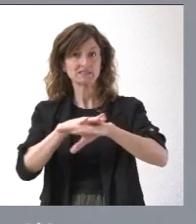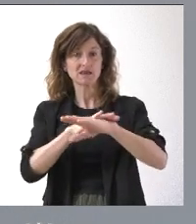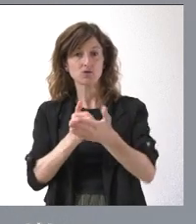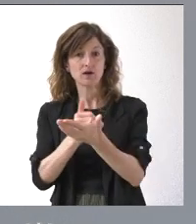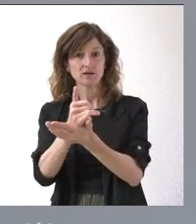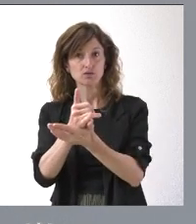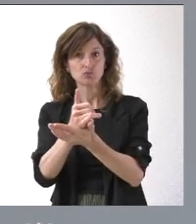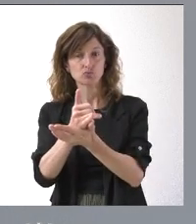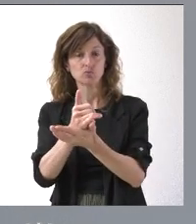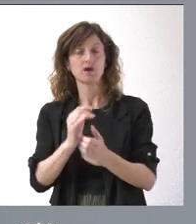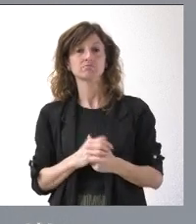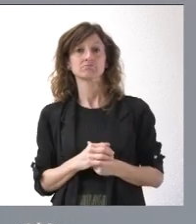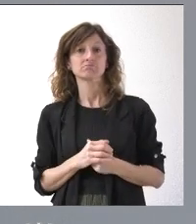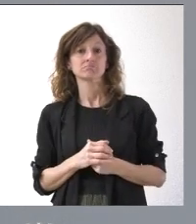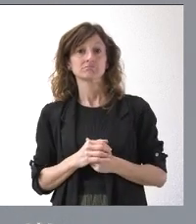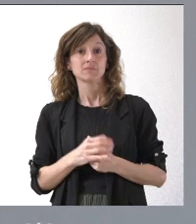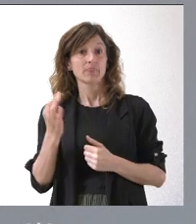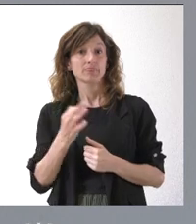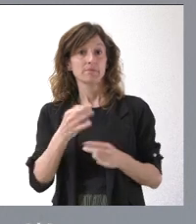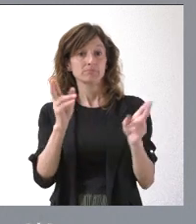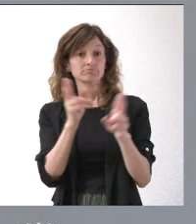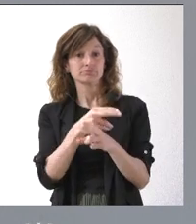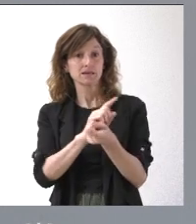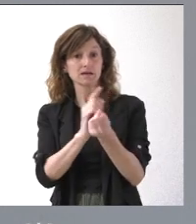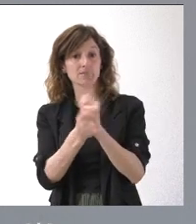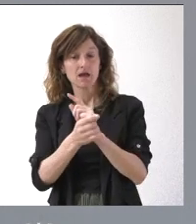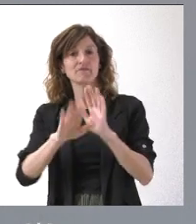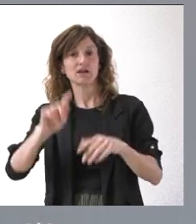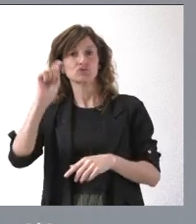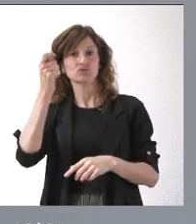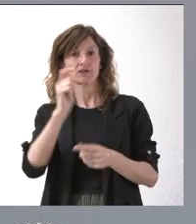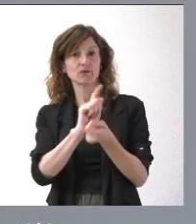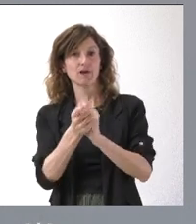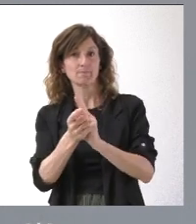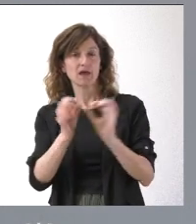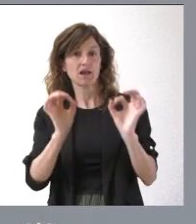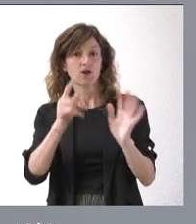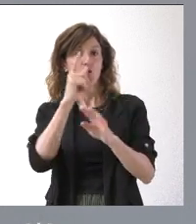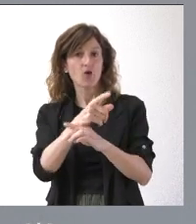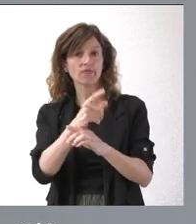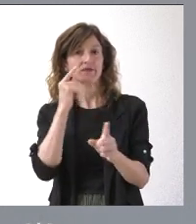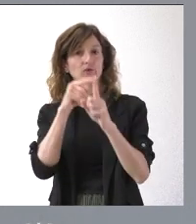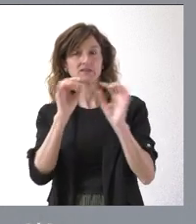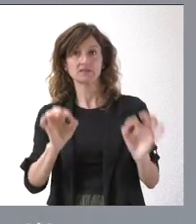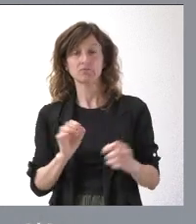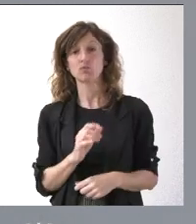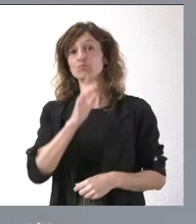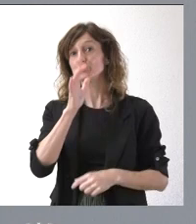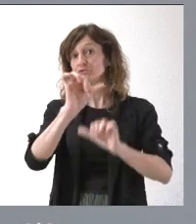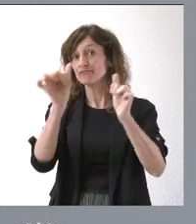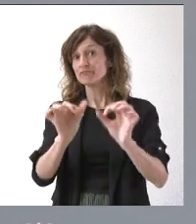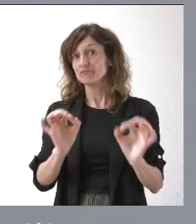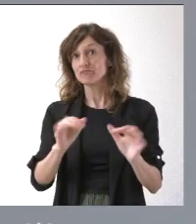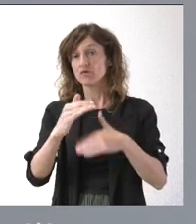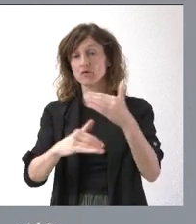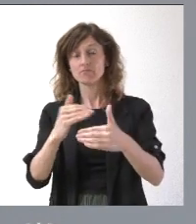Agricultura. Era importante que esta orden se revirtiera y, finalmente, se ha conseguido revertir la orden que era el objetivo y, por tanto, de esta forma se